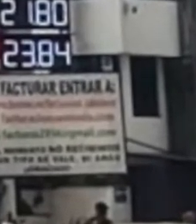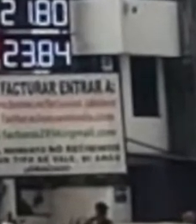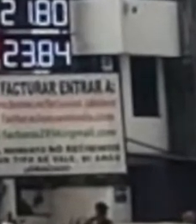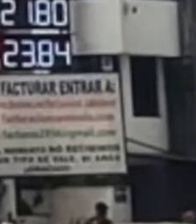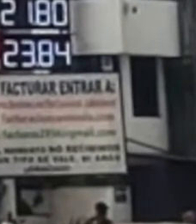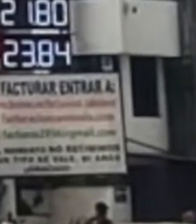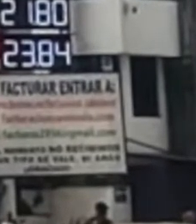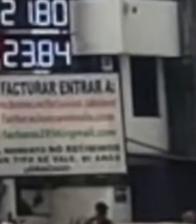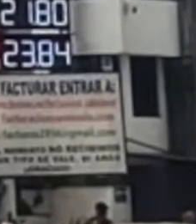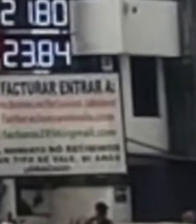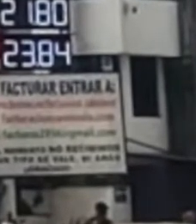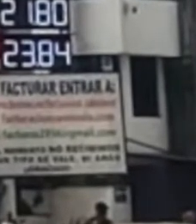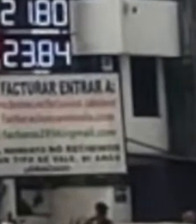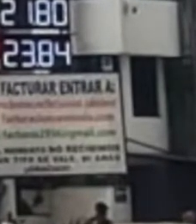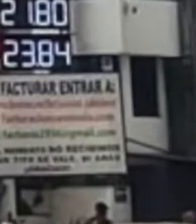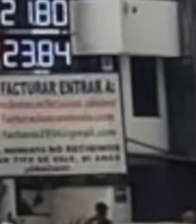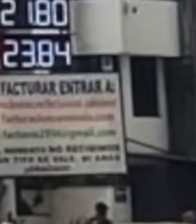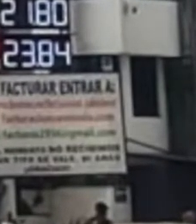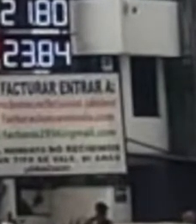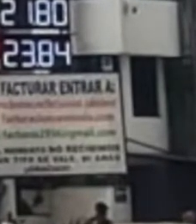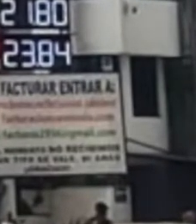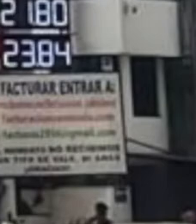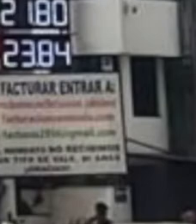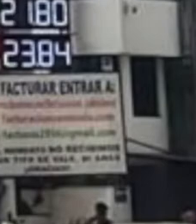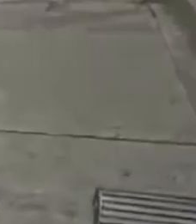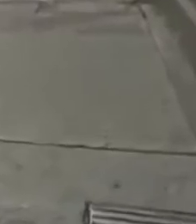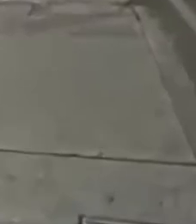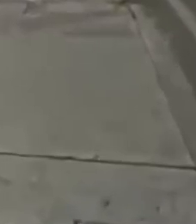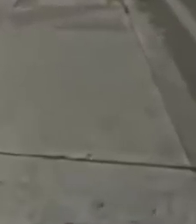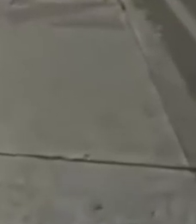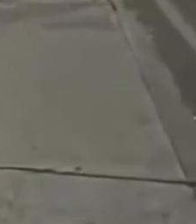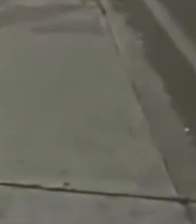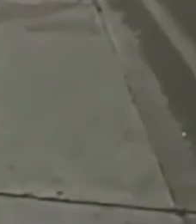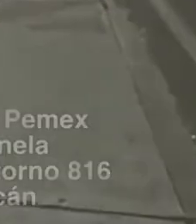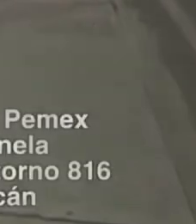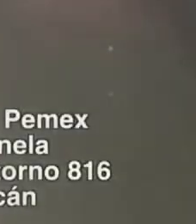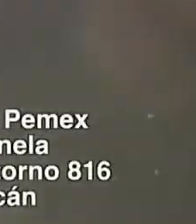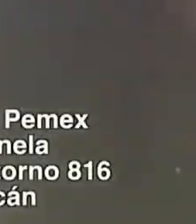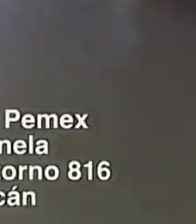Está en Tlalpan No tienes La dirección